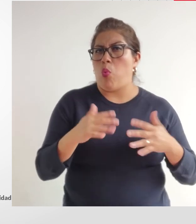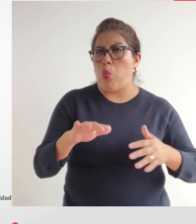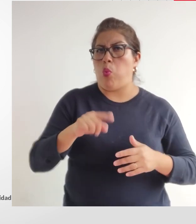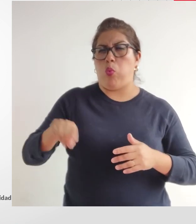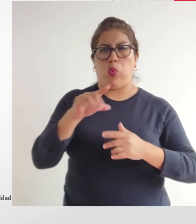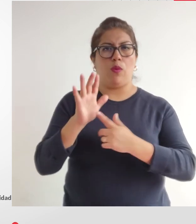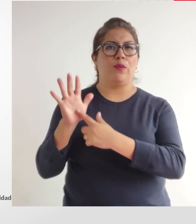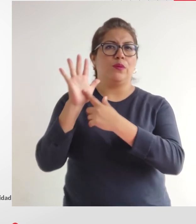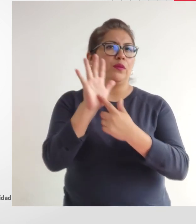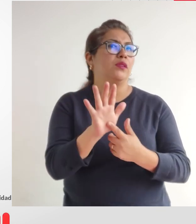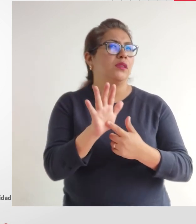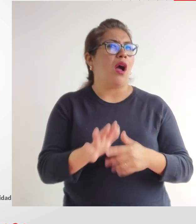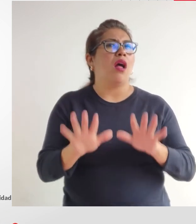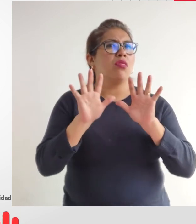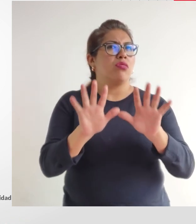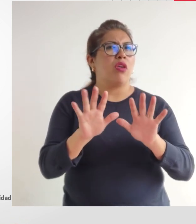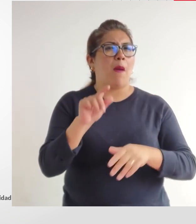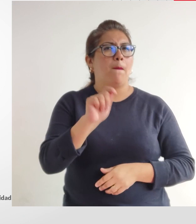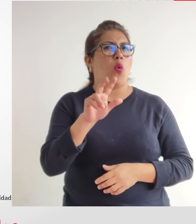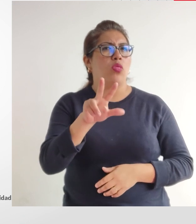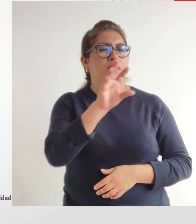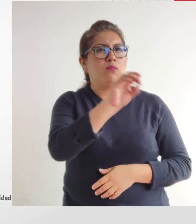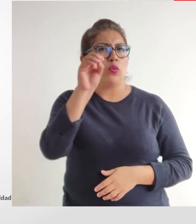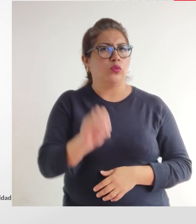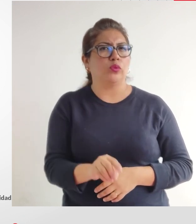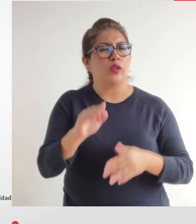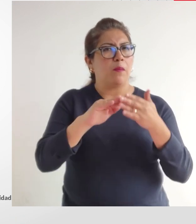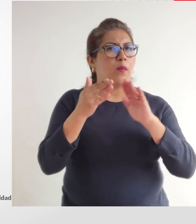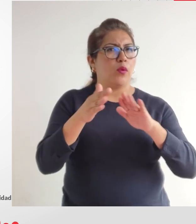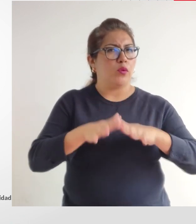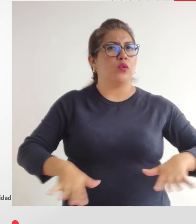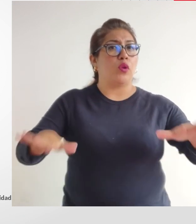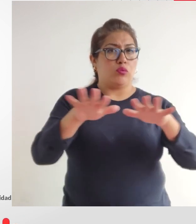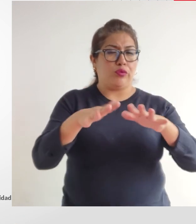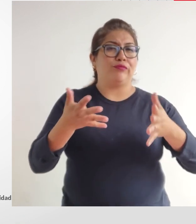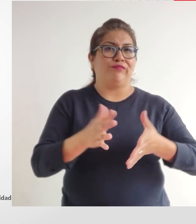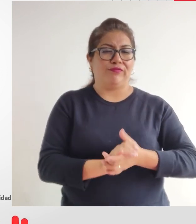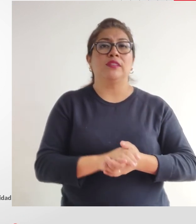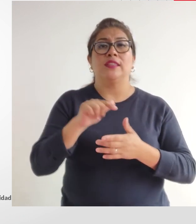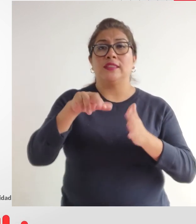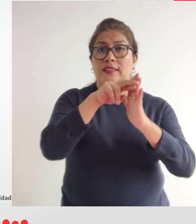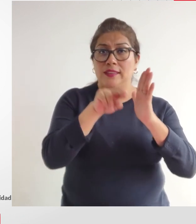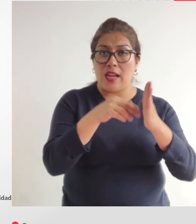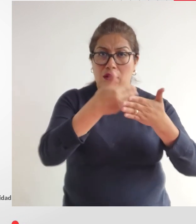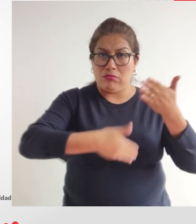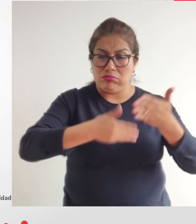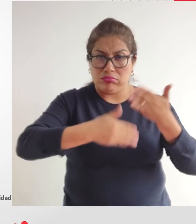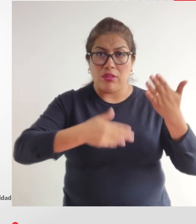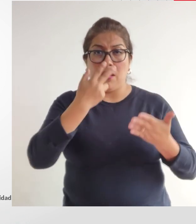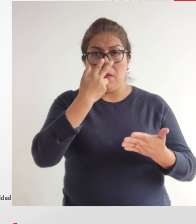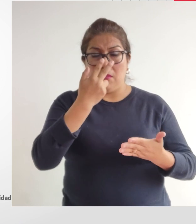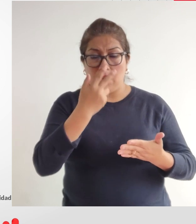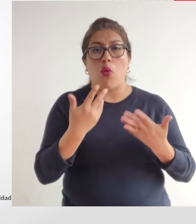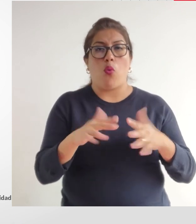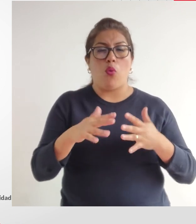que representan el 10.3% de la población en general. Y en esos registros están